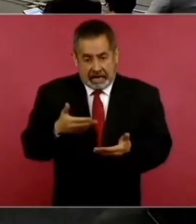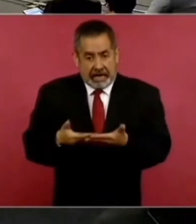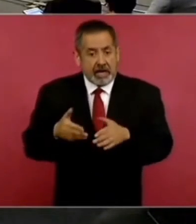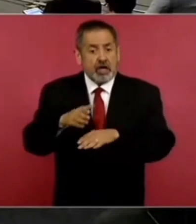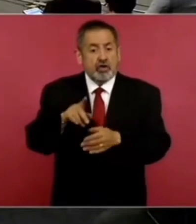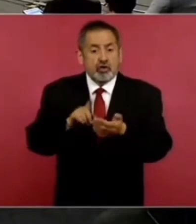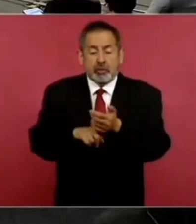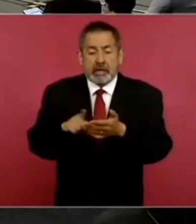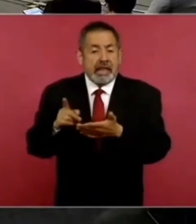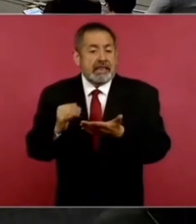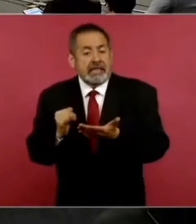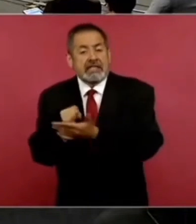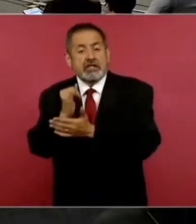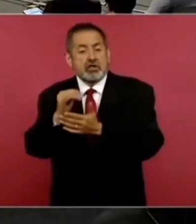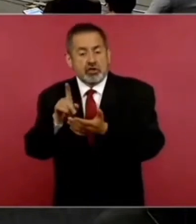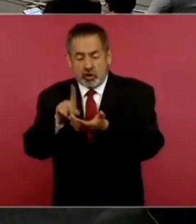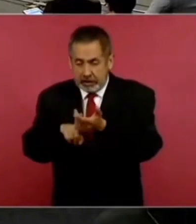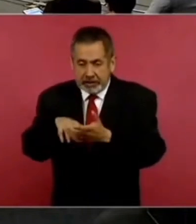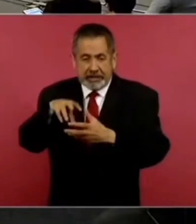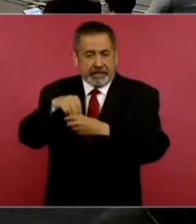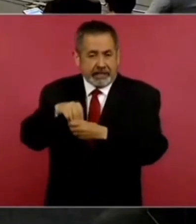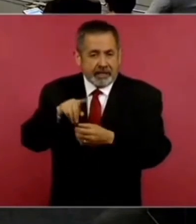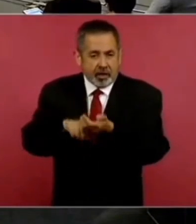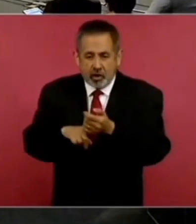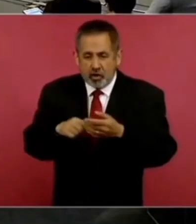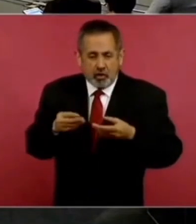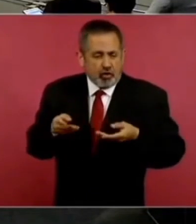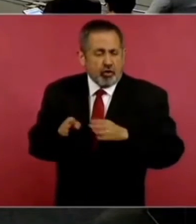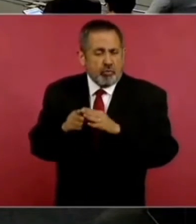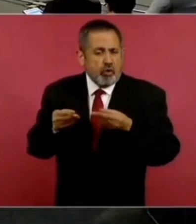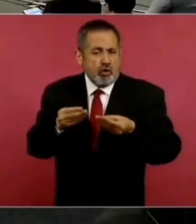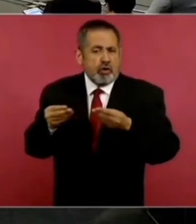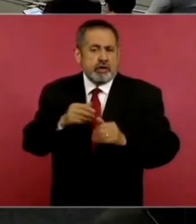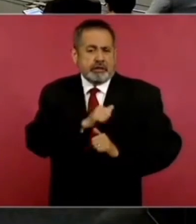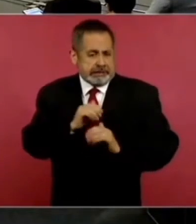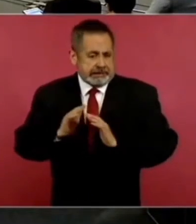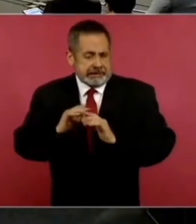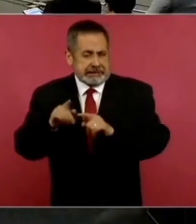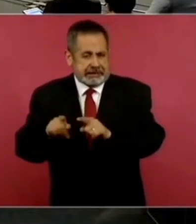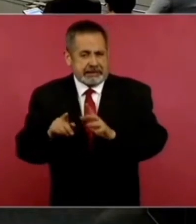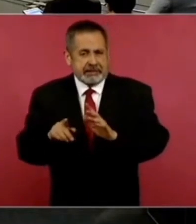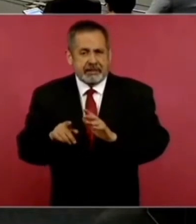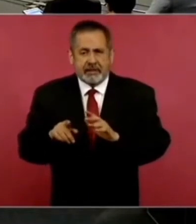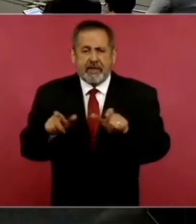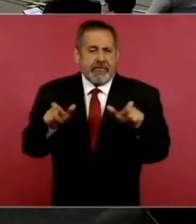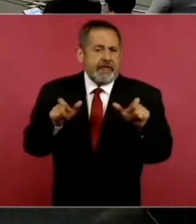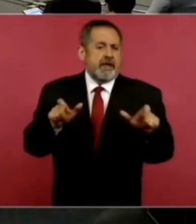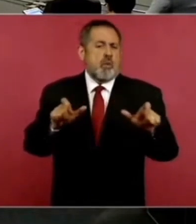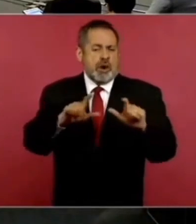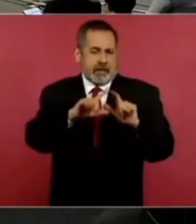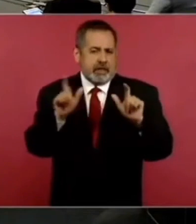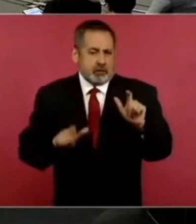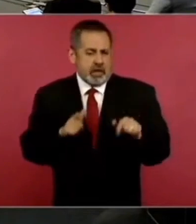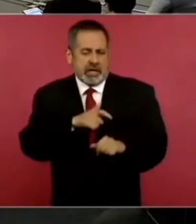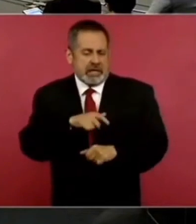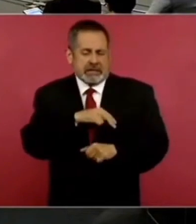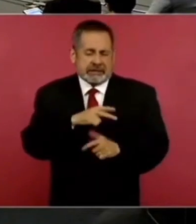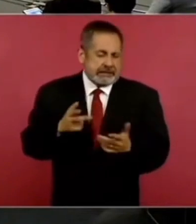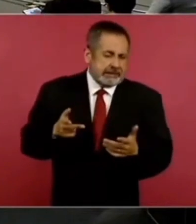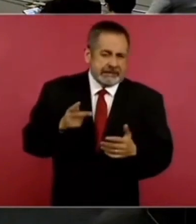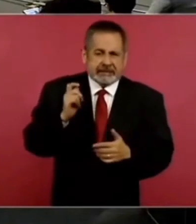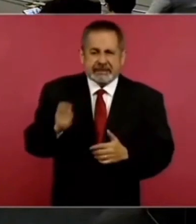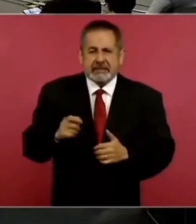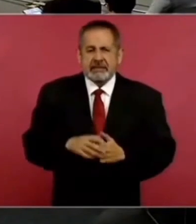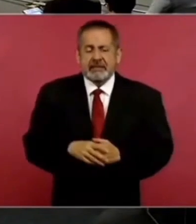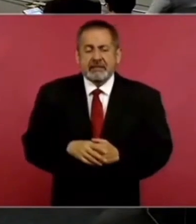materia de la decisión interna, de la operación interna del Ejército y de la Guardia Nacional, es